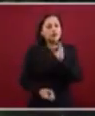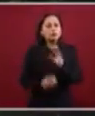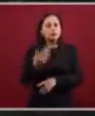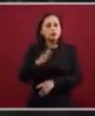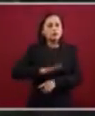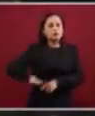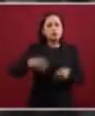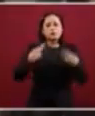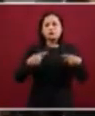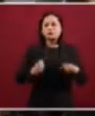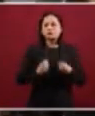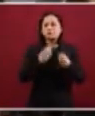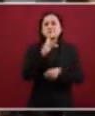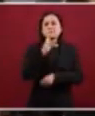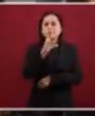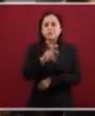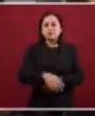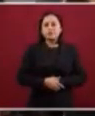gente.